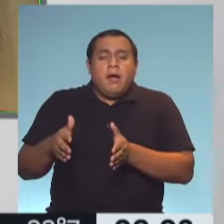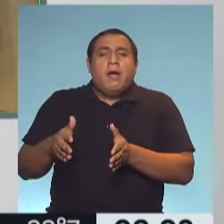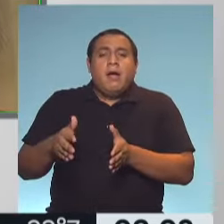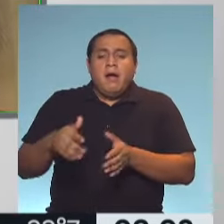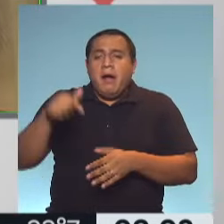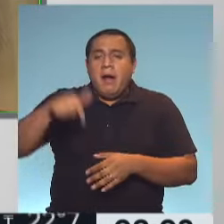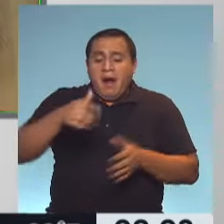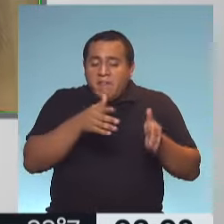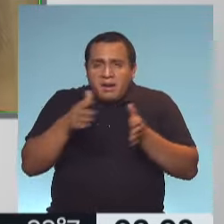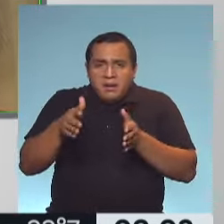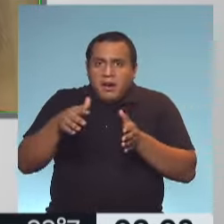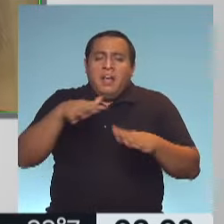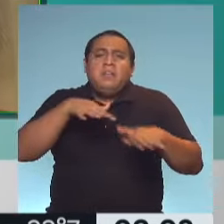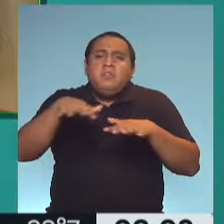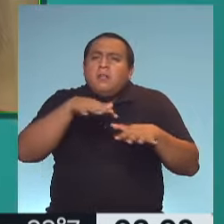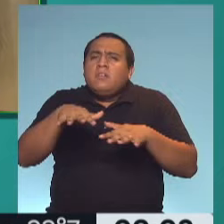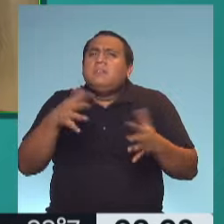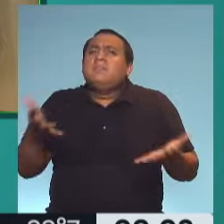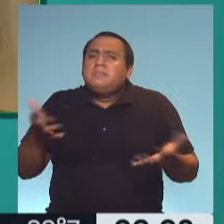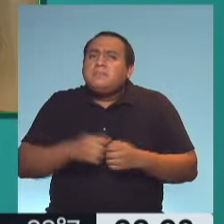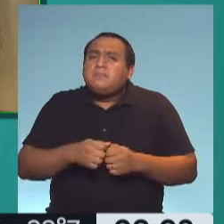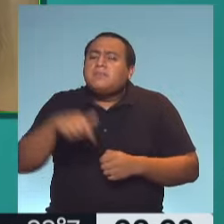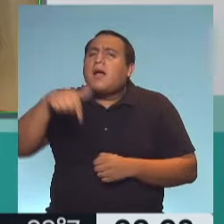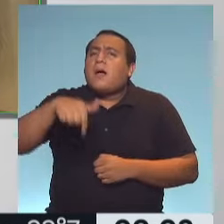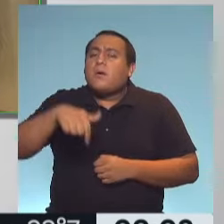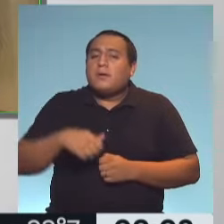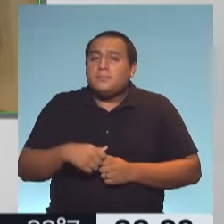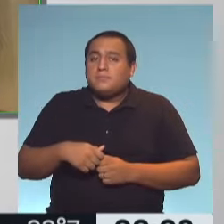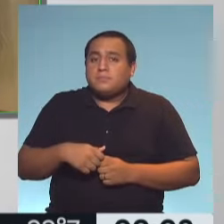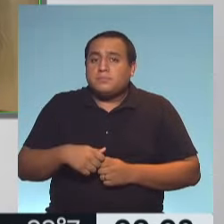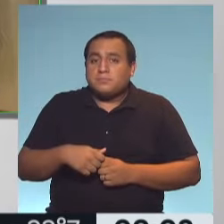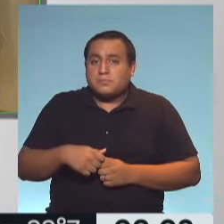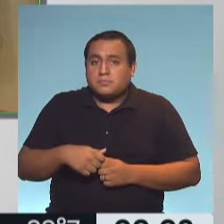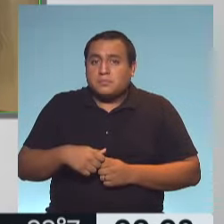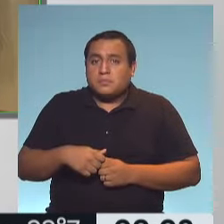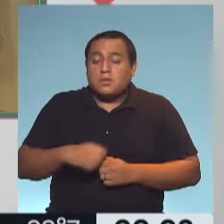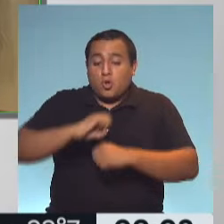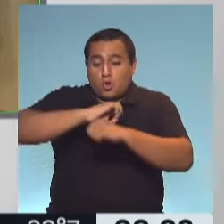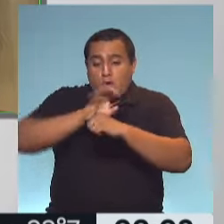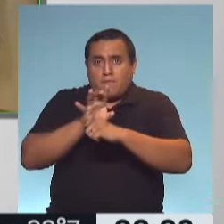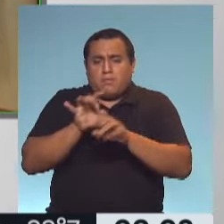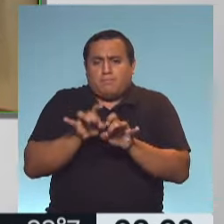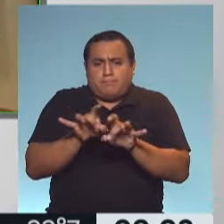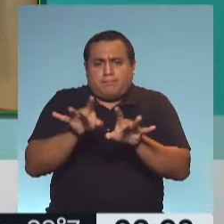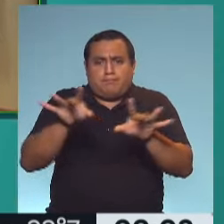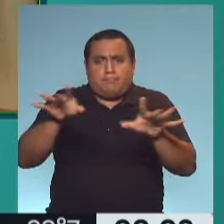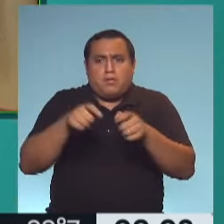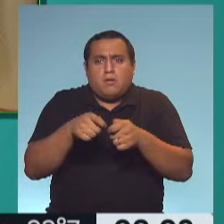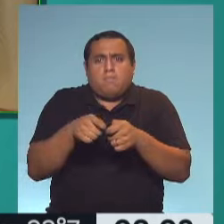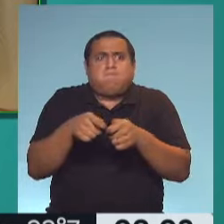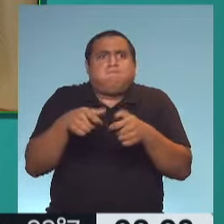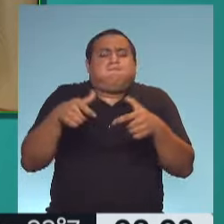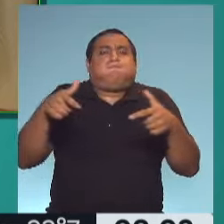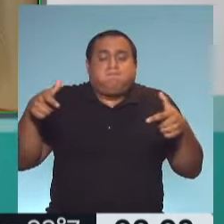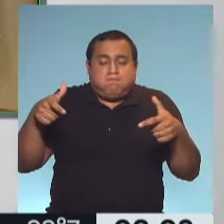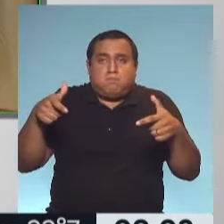viviendo la situación en la cual este aumento, digamos, cada vez más acelerado de casos nos permite visualizar